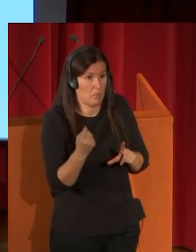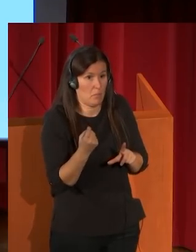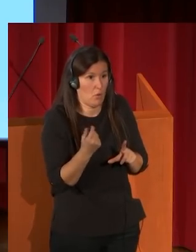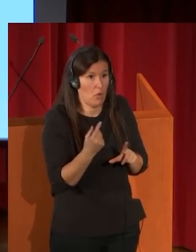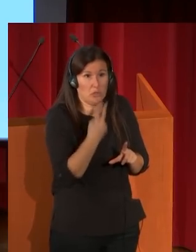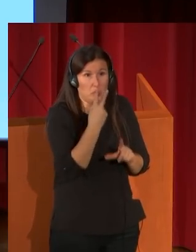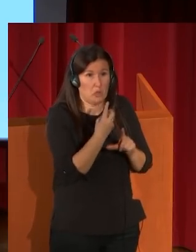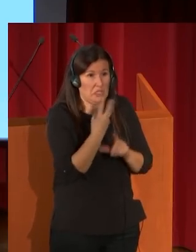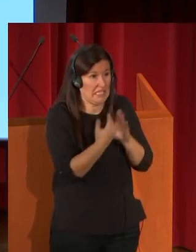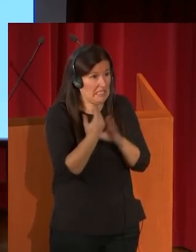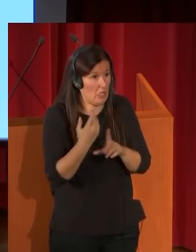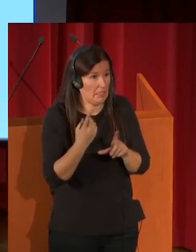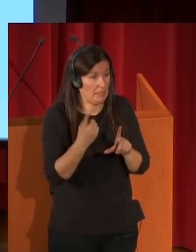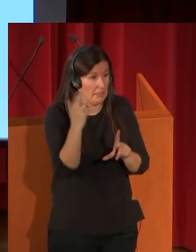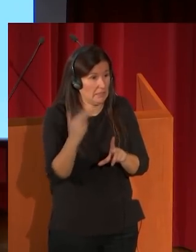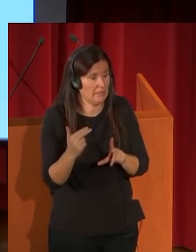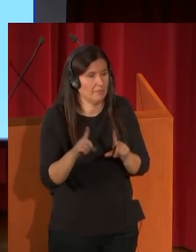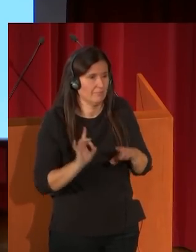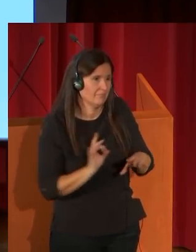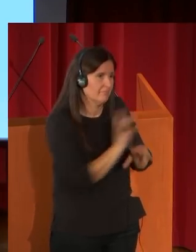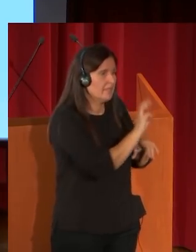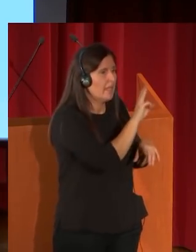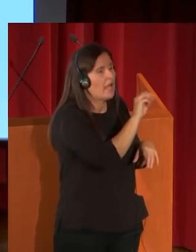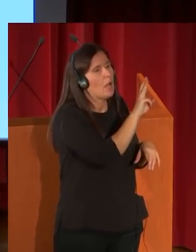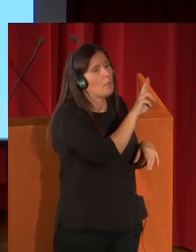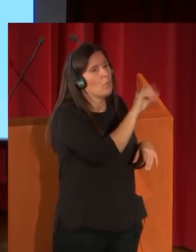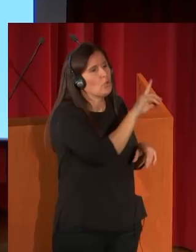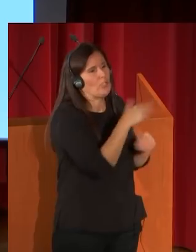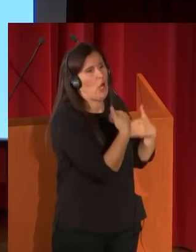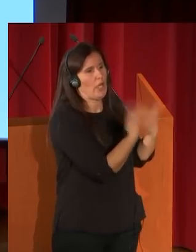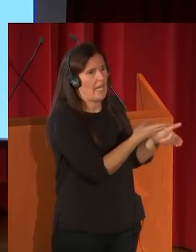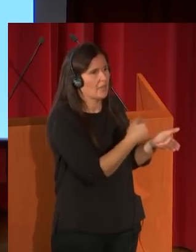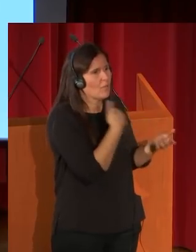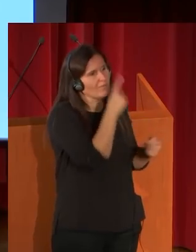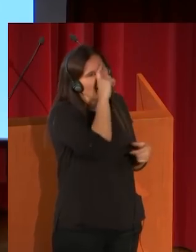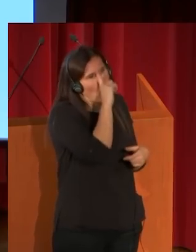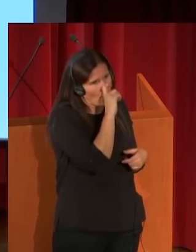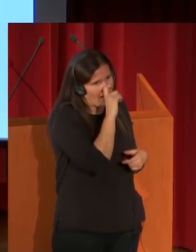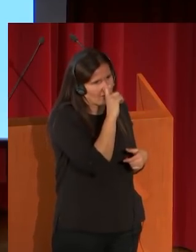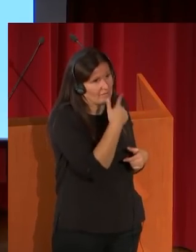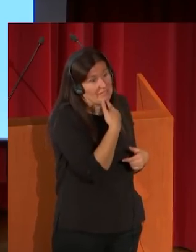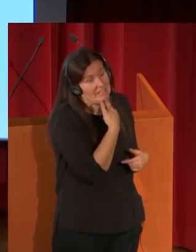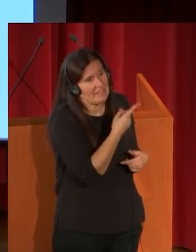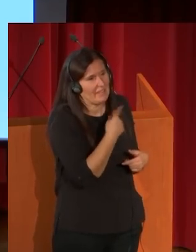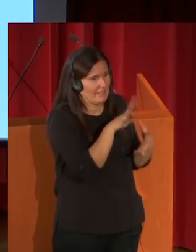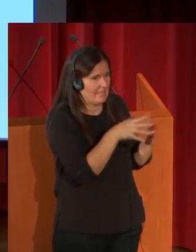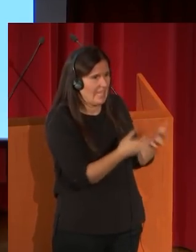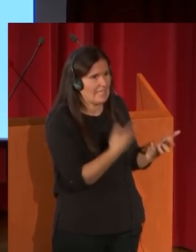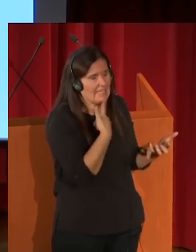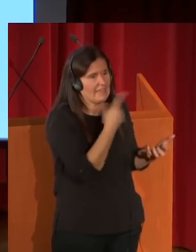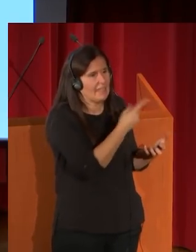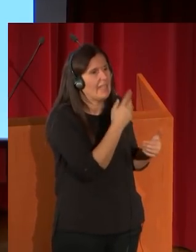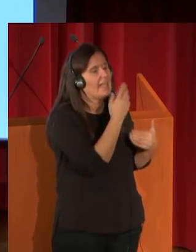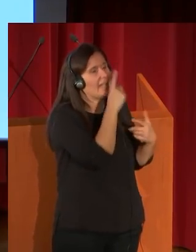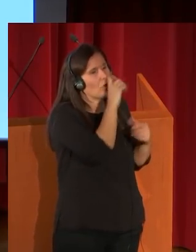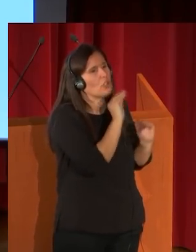sesiones, le hace llegar a Puyol este cuadro como regalo, dice, recordando, recordan, dice en catalán, recordan la vuestra